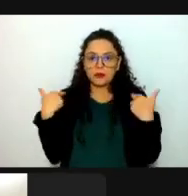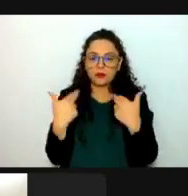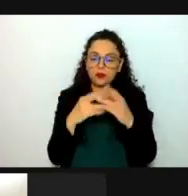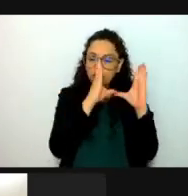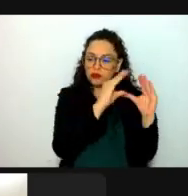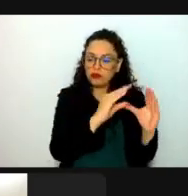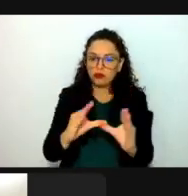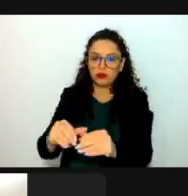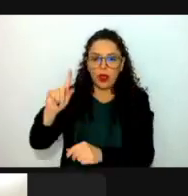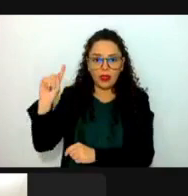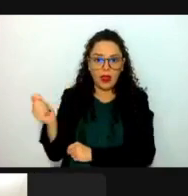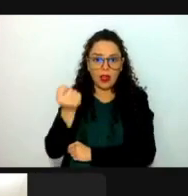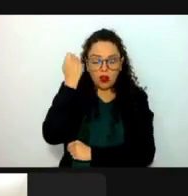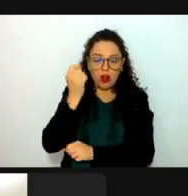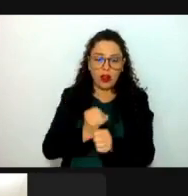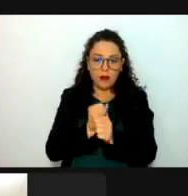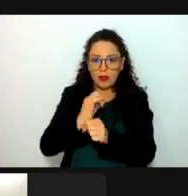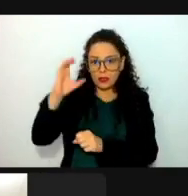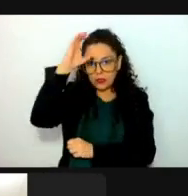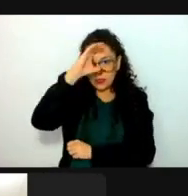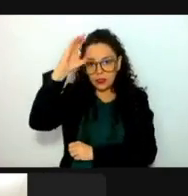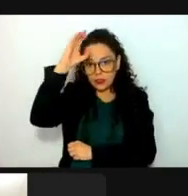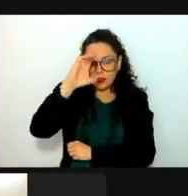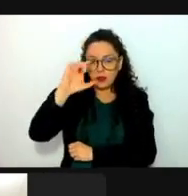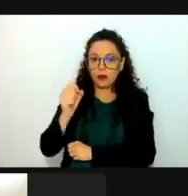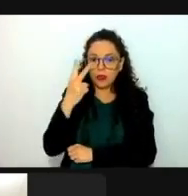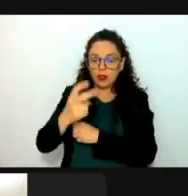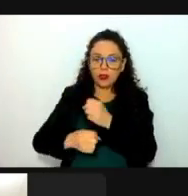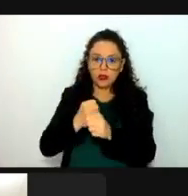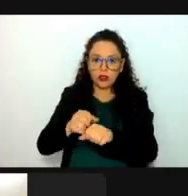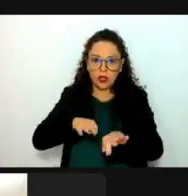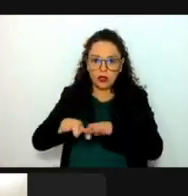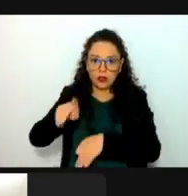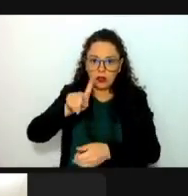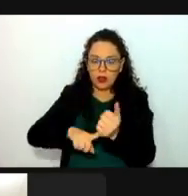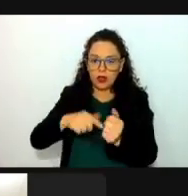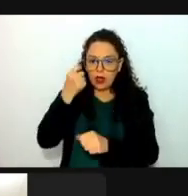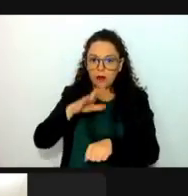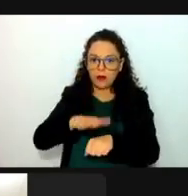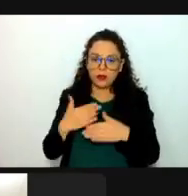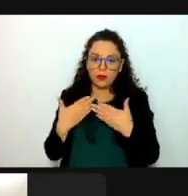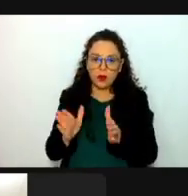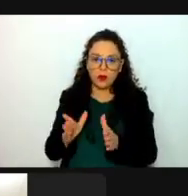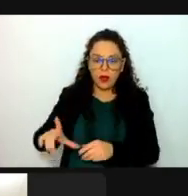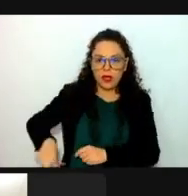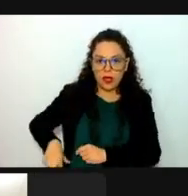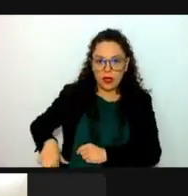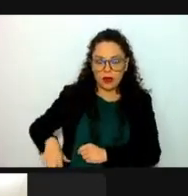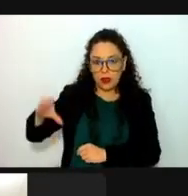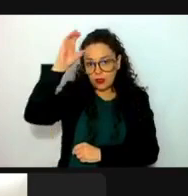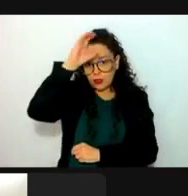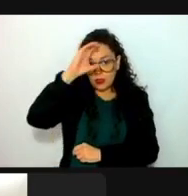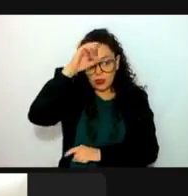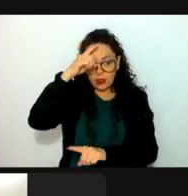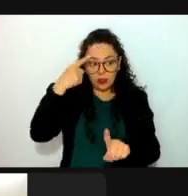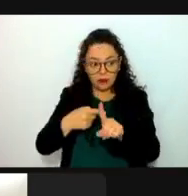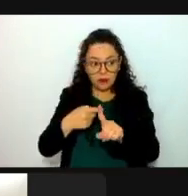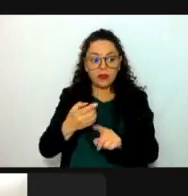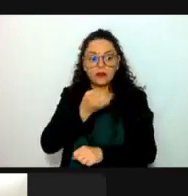investigador científico y de 22 años como funcionario en la administración pública, desde el científico académico